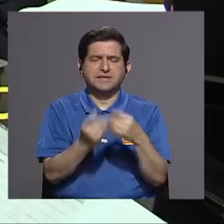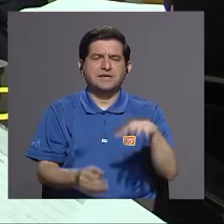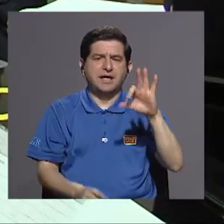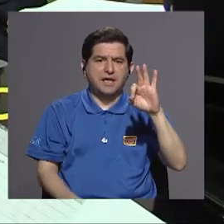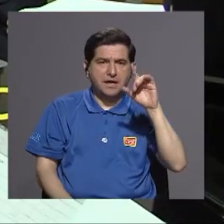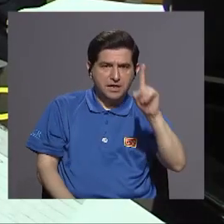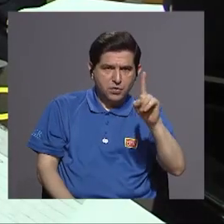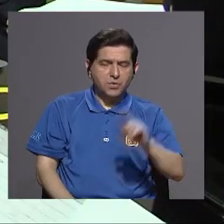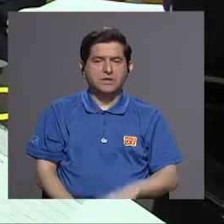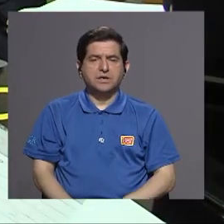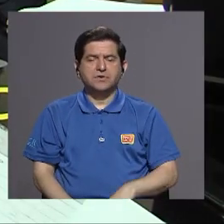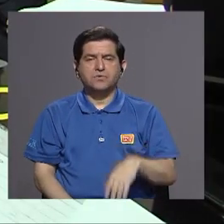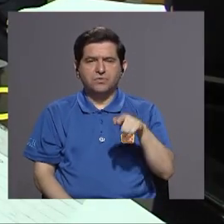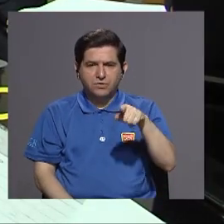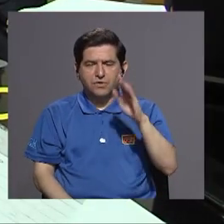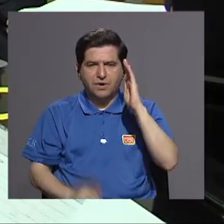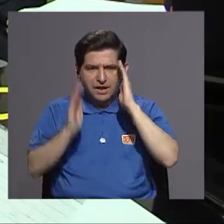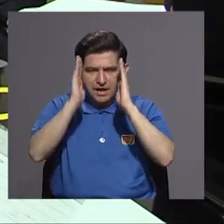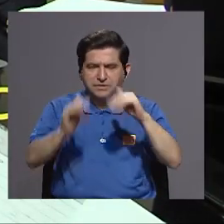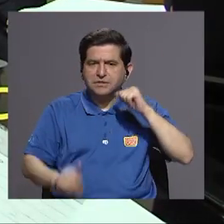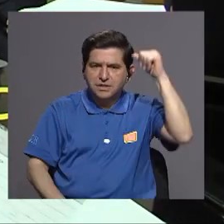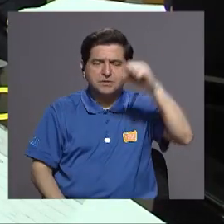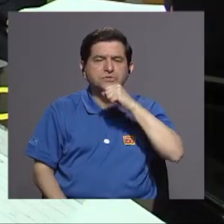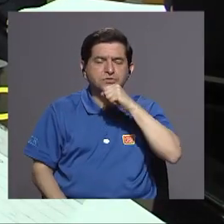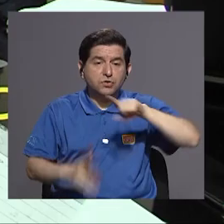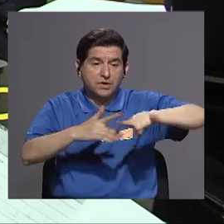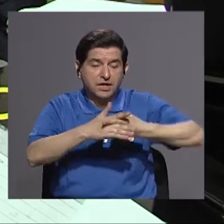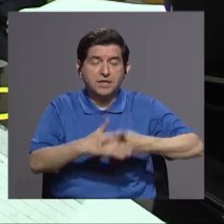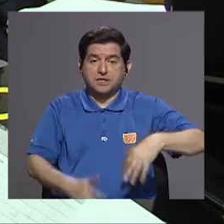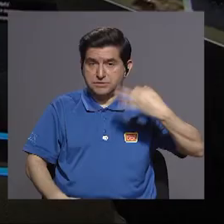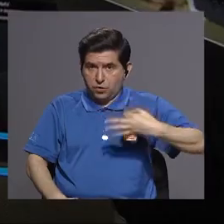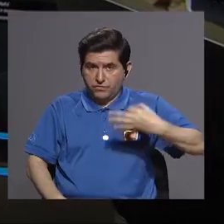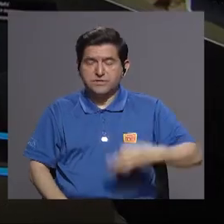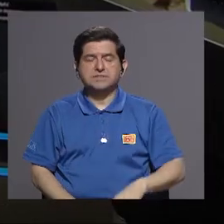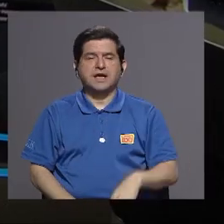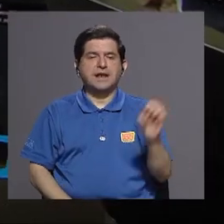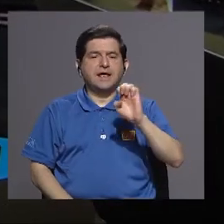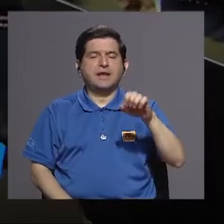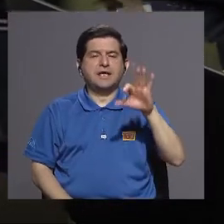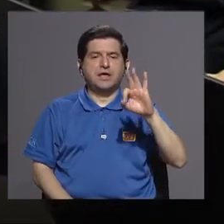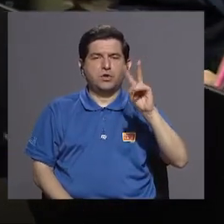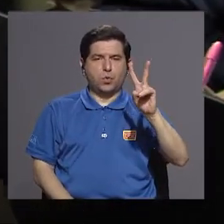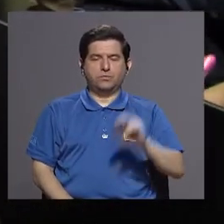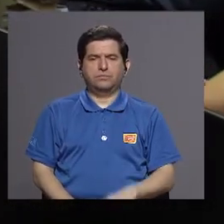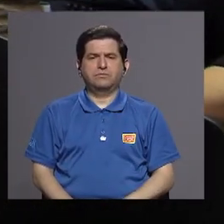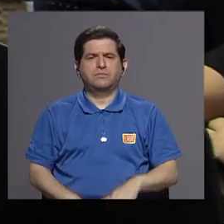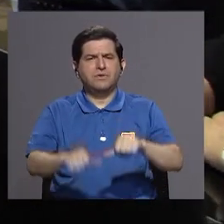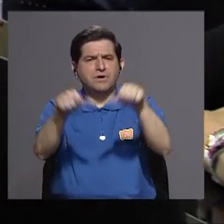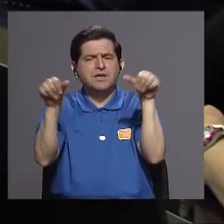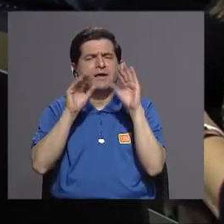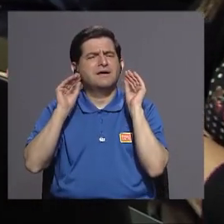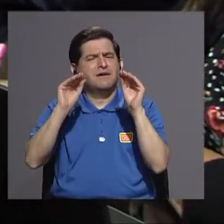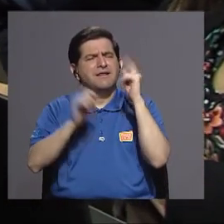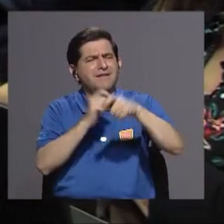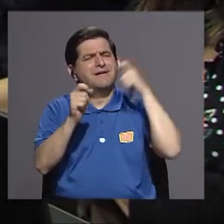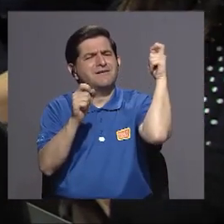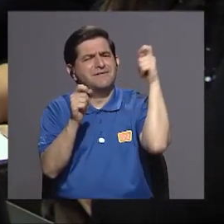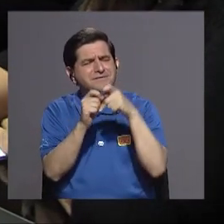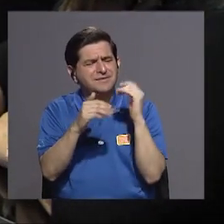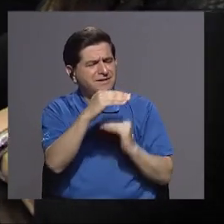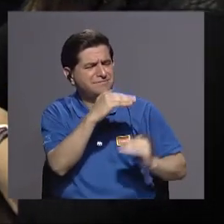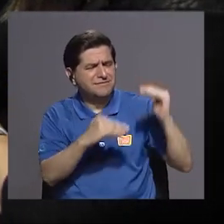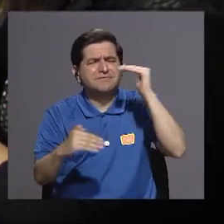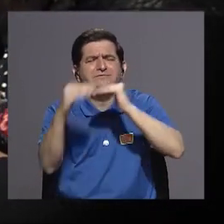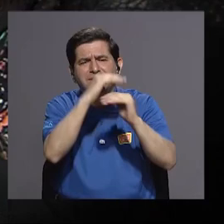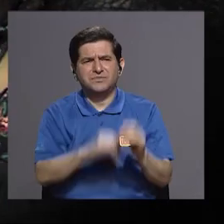geriatría que empieza oficialmente en enero del año 92 doctor y en el área académica específicamente en la